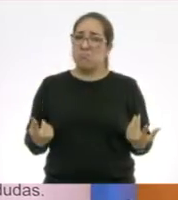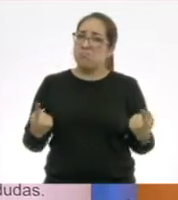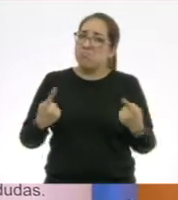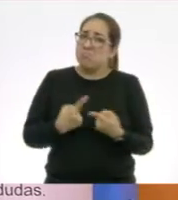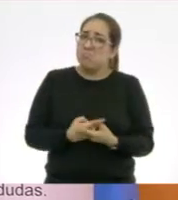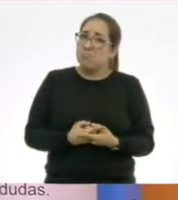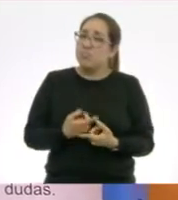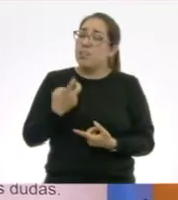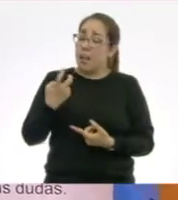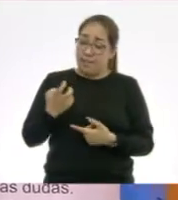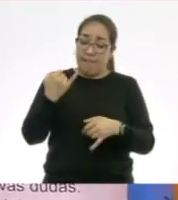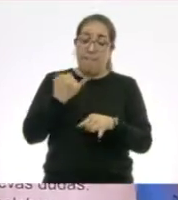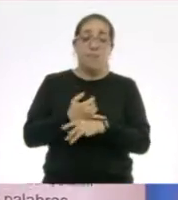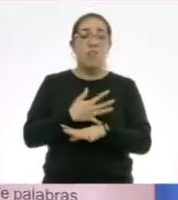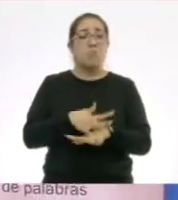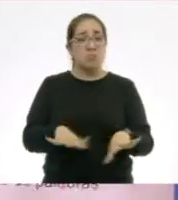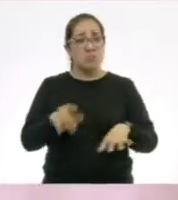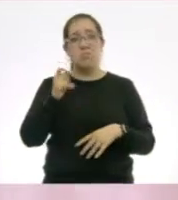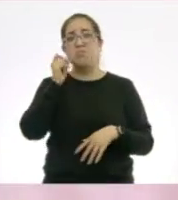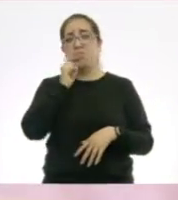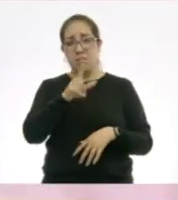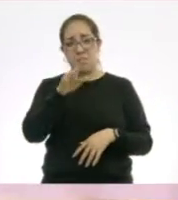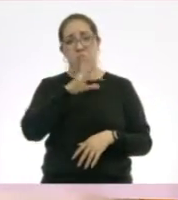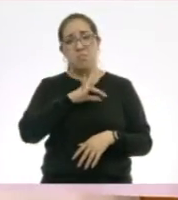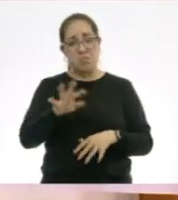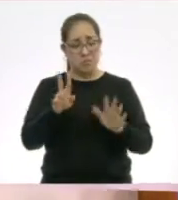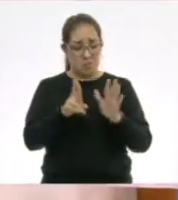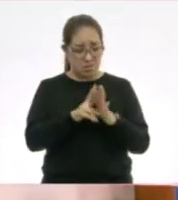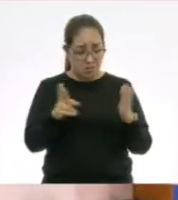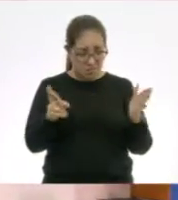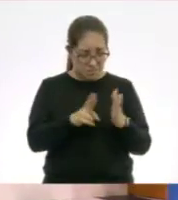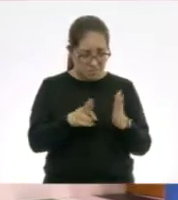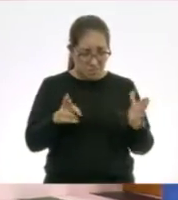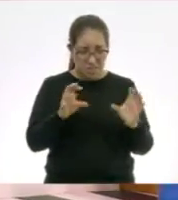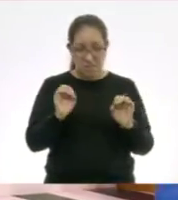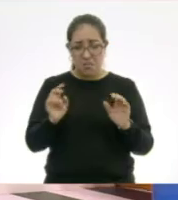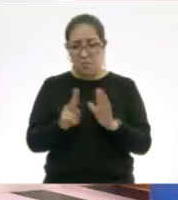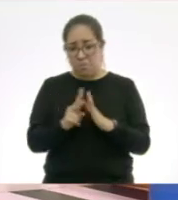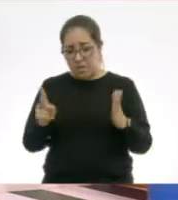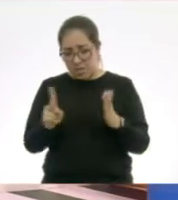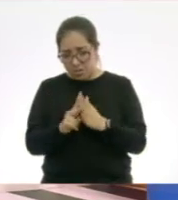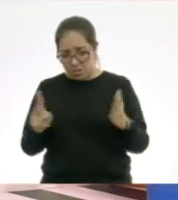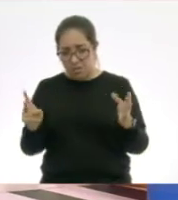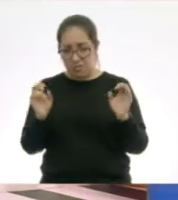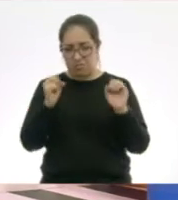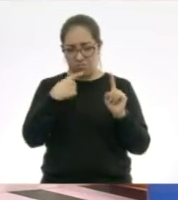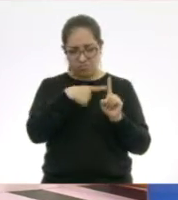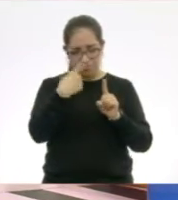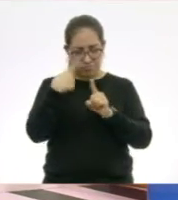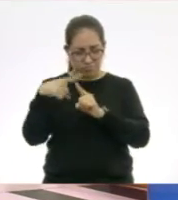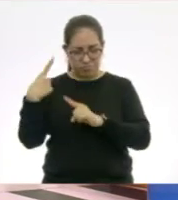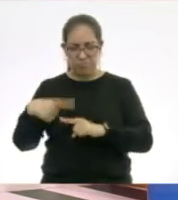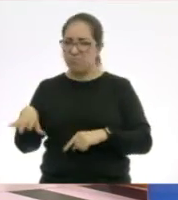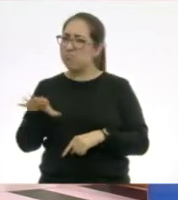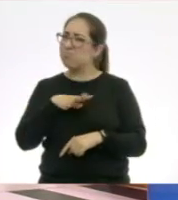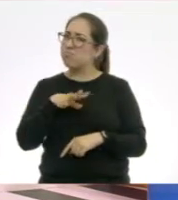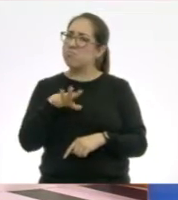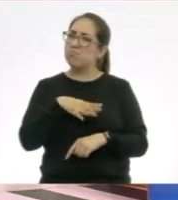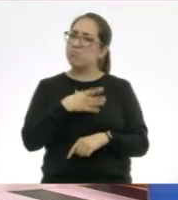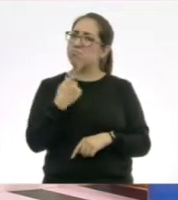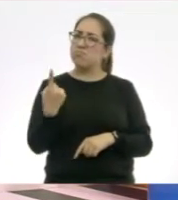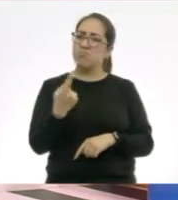también puede aparecer en revistas, en el periódico. ¿Por qué algunas personas no usan ese cubrebocas?